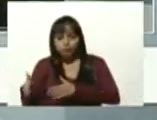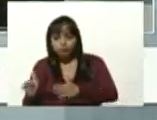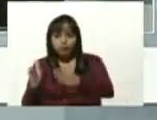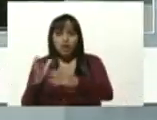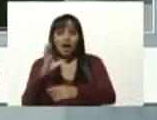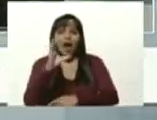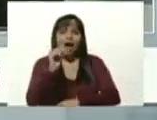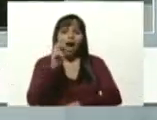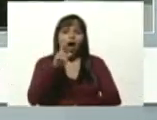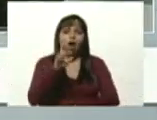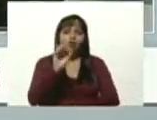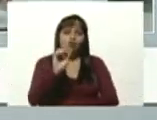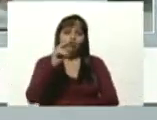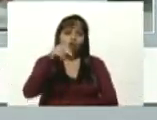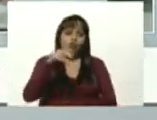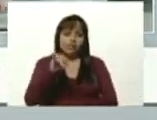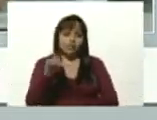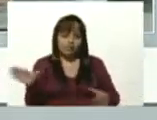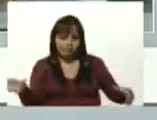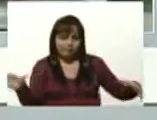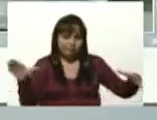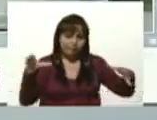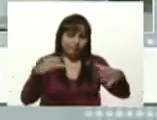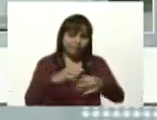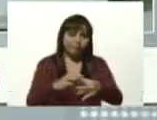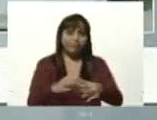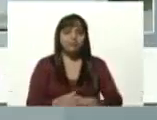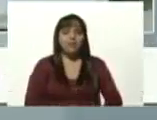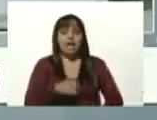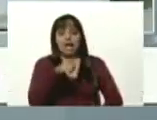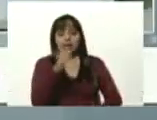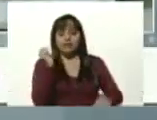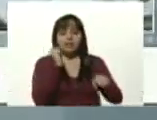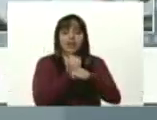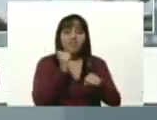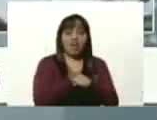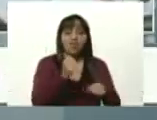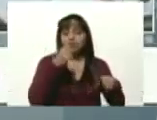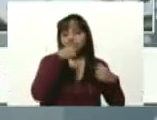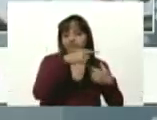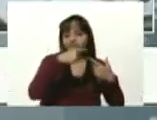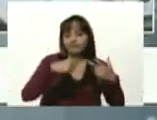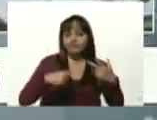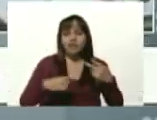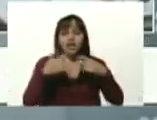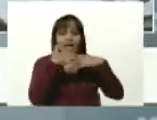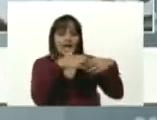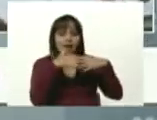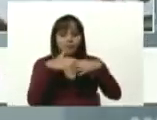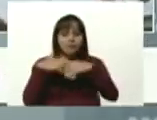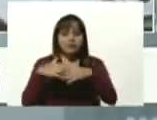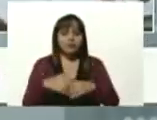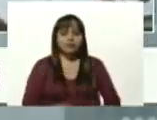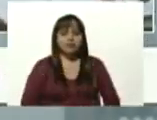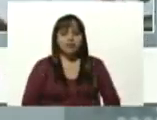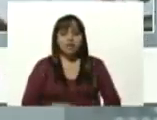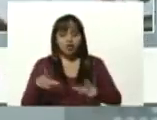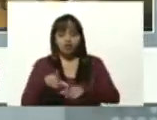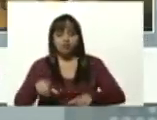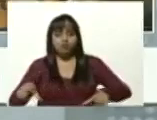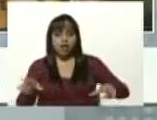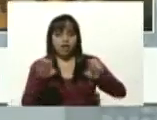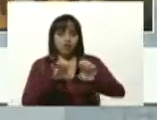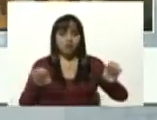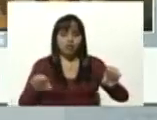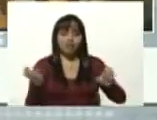allí están los trabajadores de Bauxilum Cabelum y las aulas se están poniendo directamente